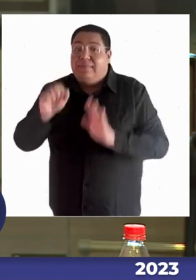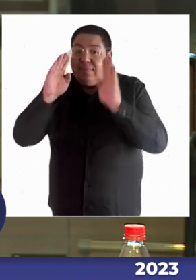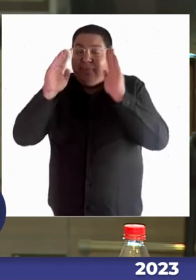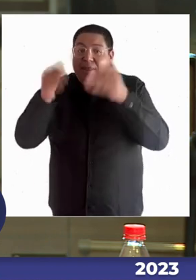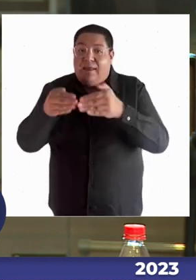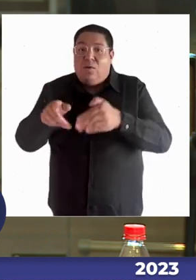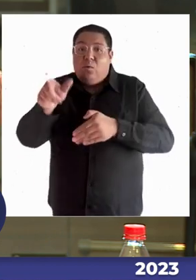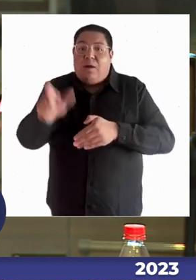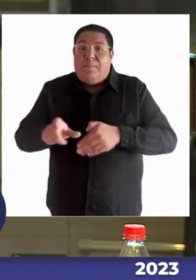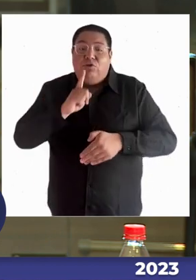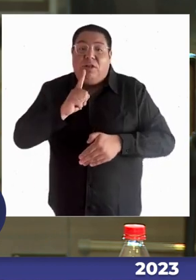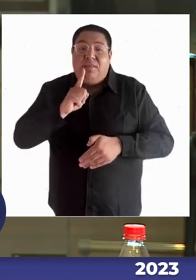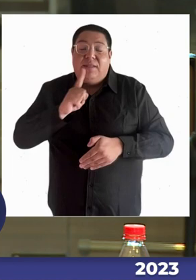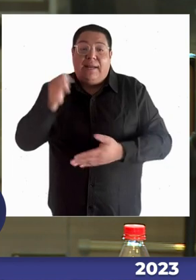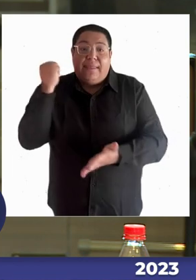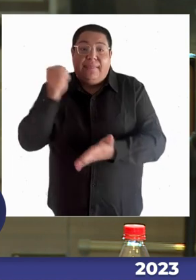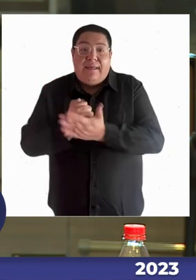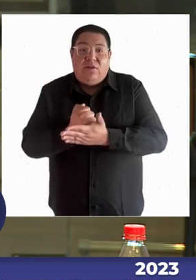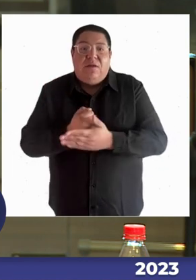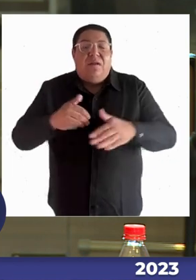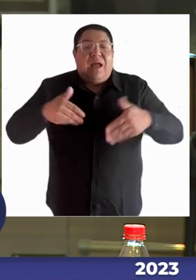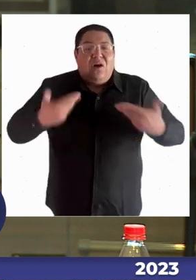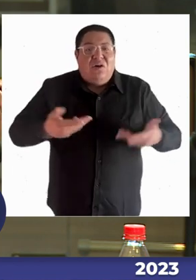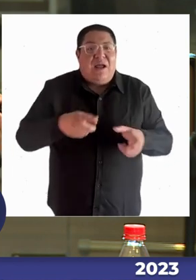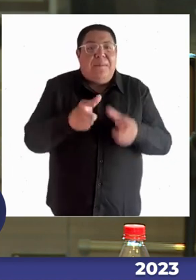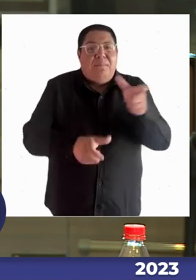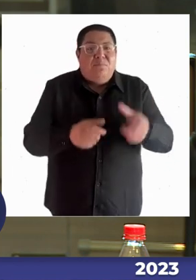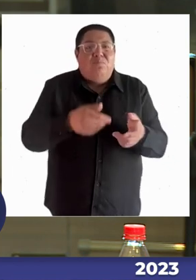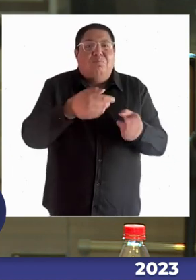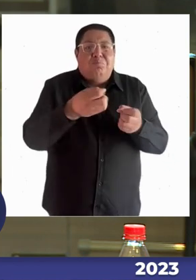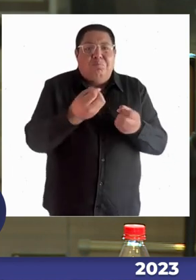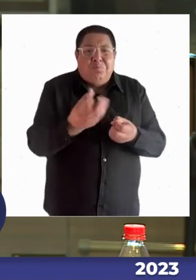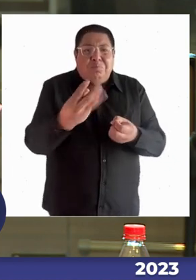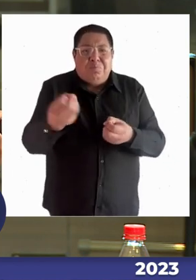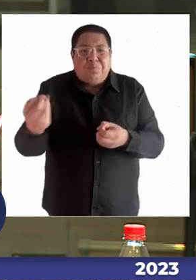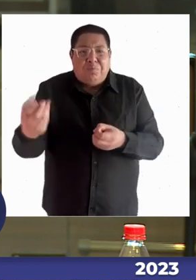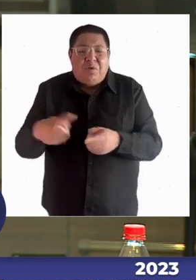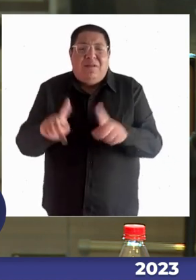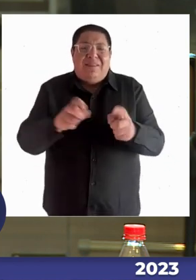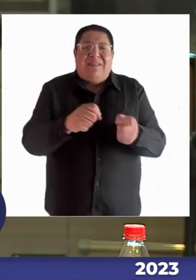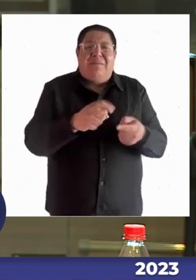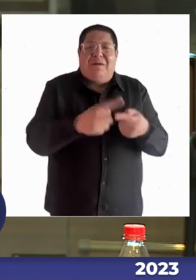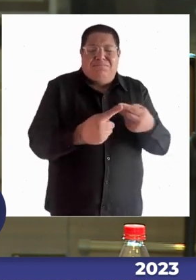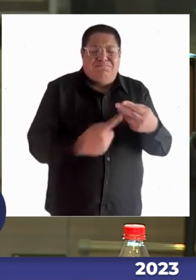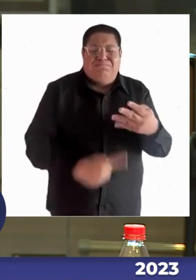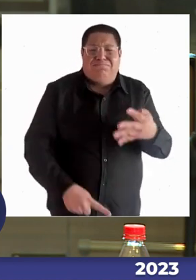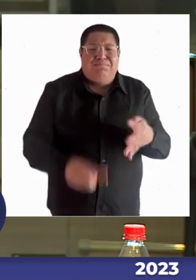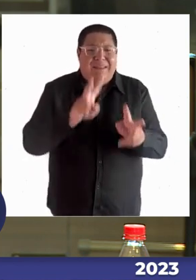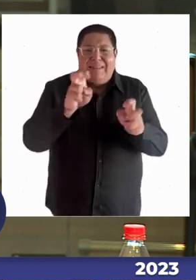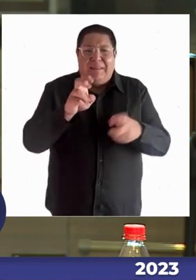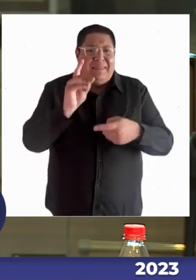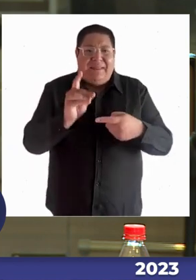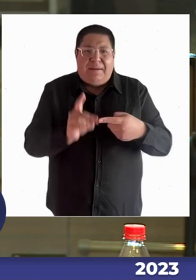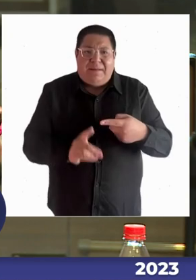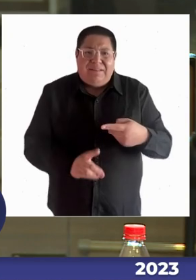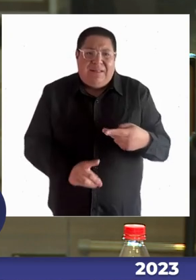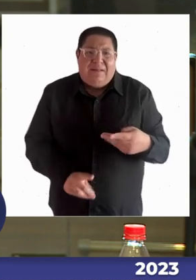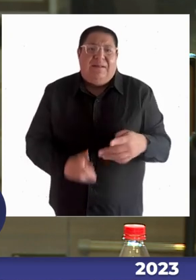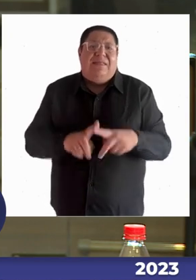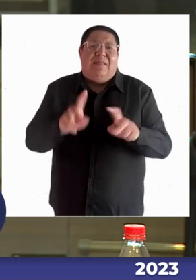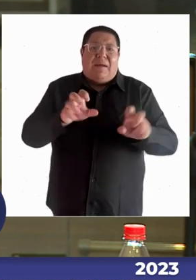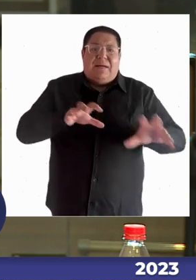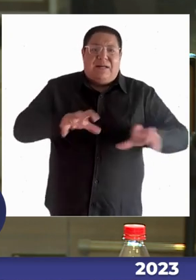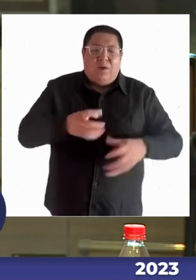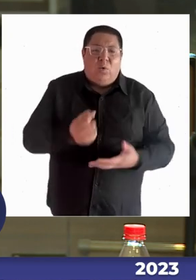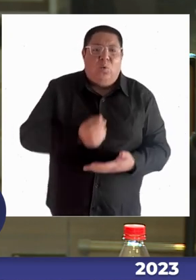Hoy día tenemos millones de diagnósticos distintos que abarcan millones de temas distintos de recursos, de necesidades,